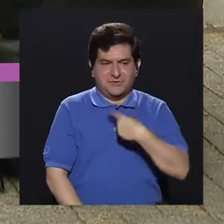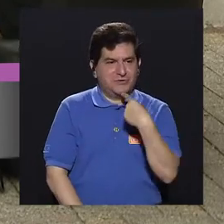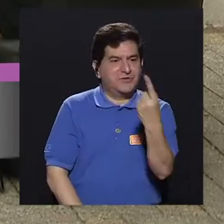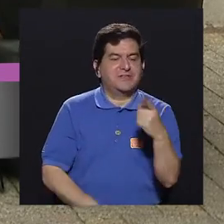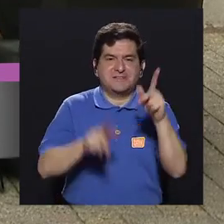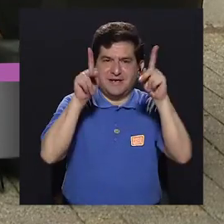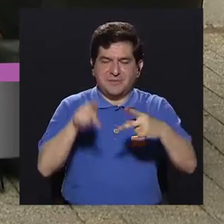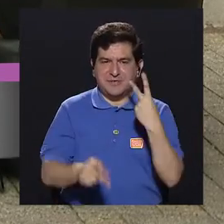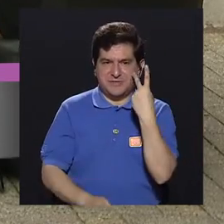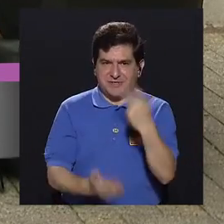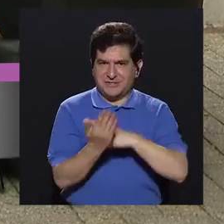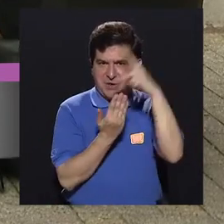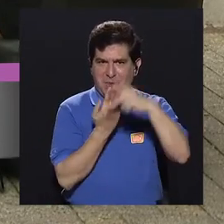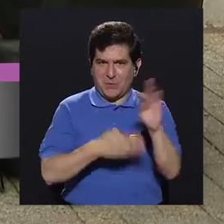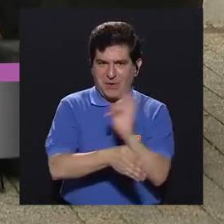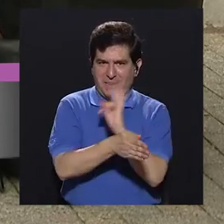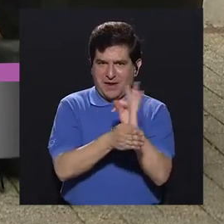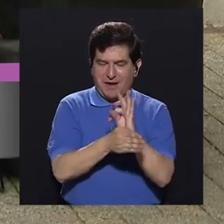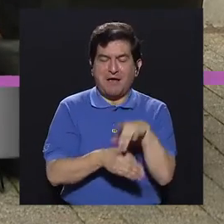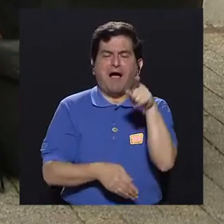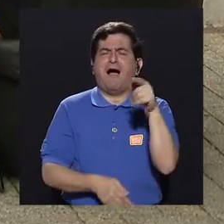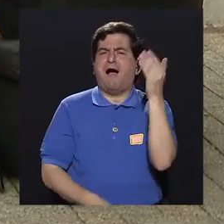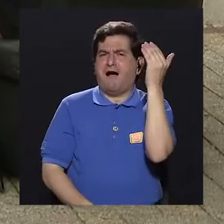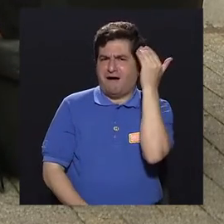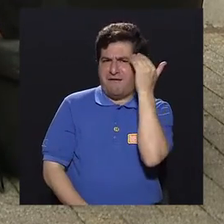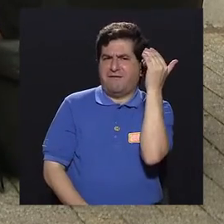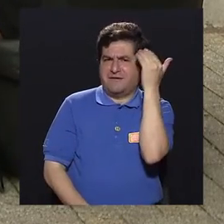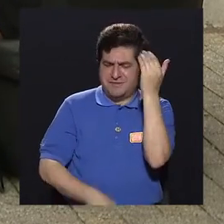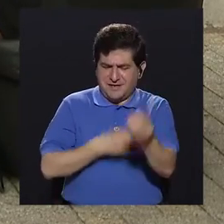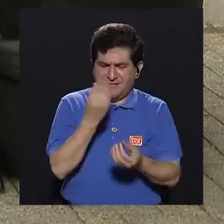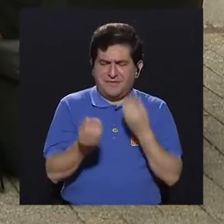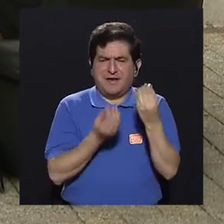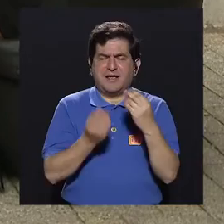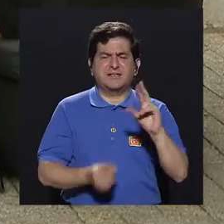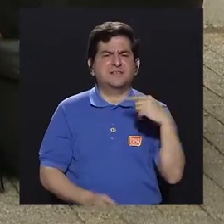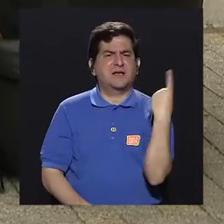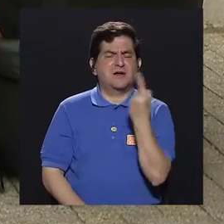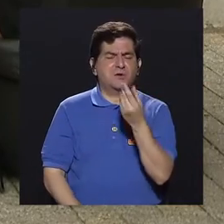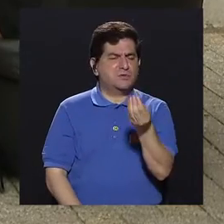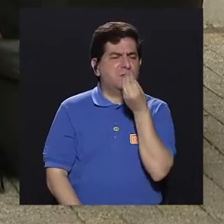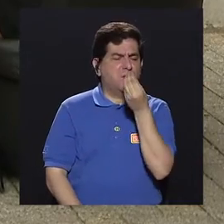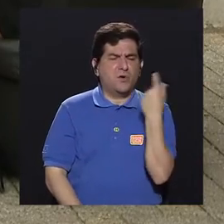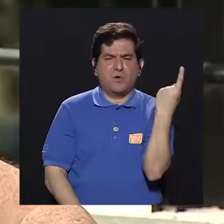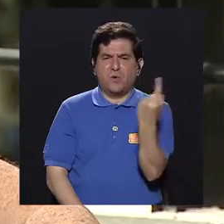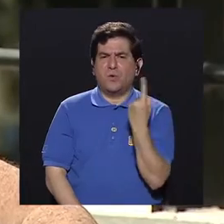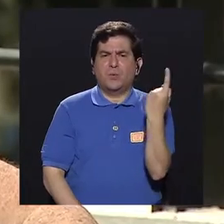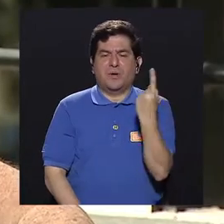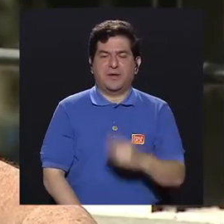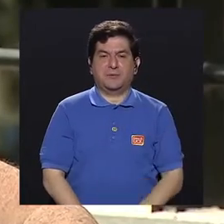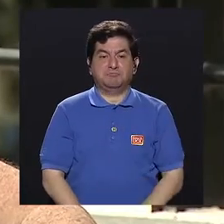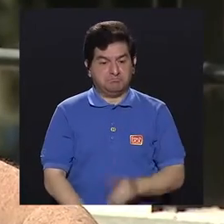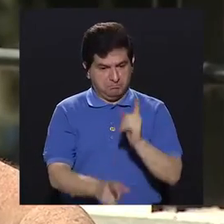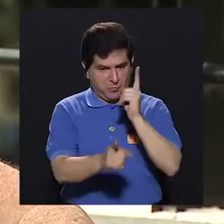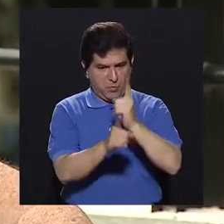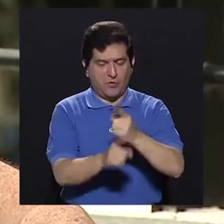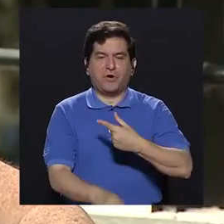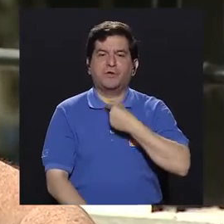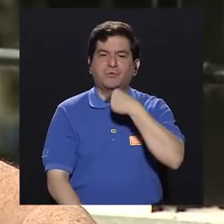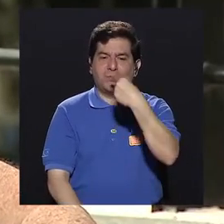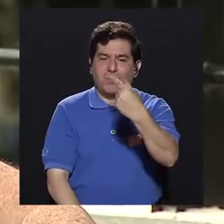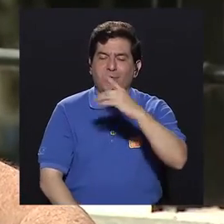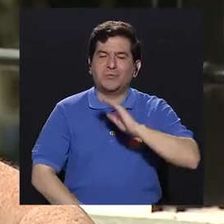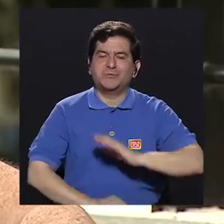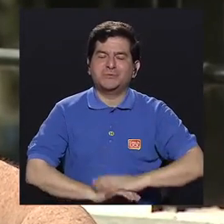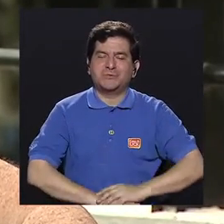los televidentes tomen nota de lo que se puede hacer, más allá de comérselas solitas. Está bien, con mucho